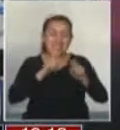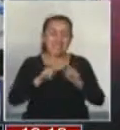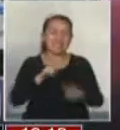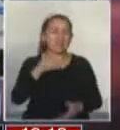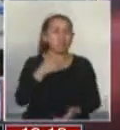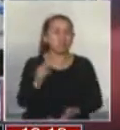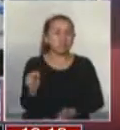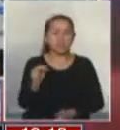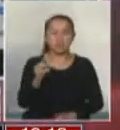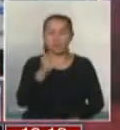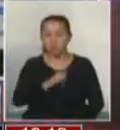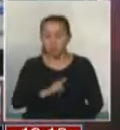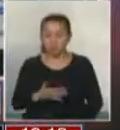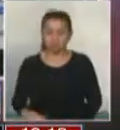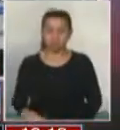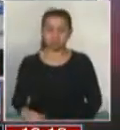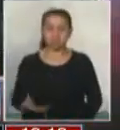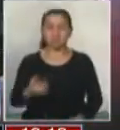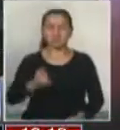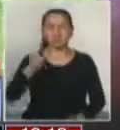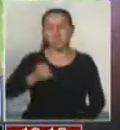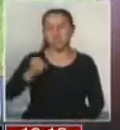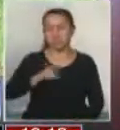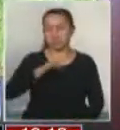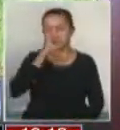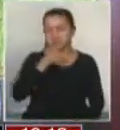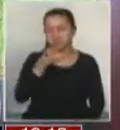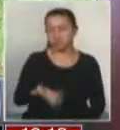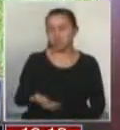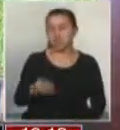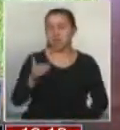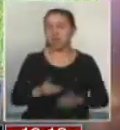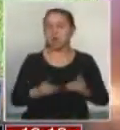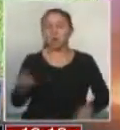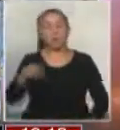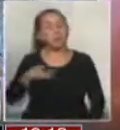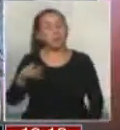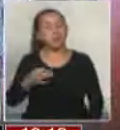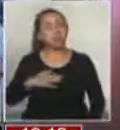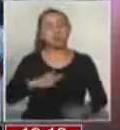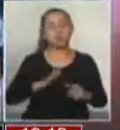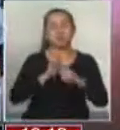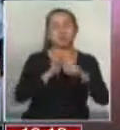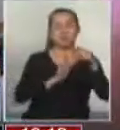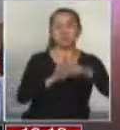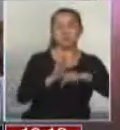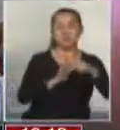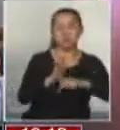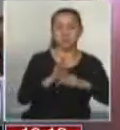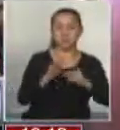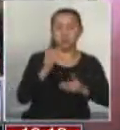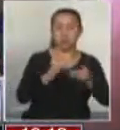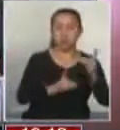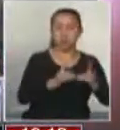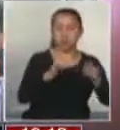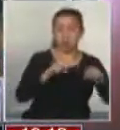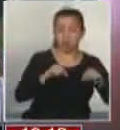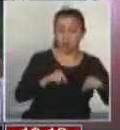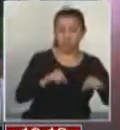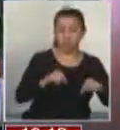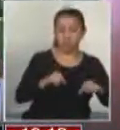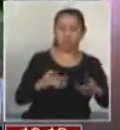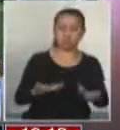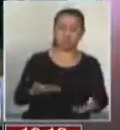rechazos, generan descalificaciones. Imagínese usted la cantidad de cosas que algunos dijeron cuando yo presenté este proyecto. Y muchos de esos hoy día están